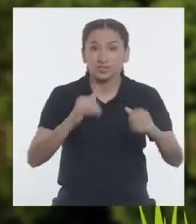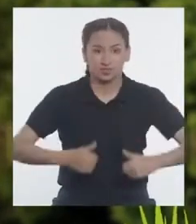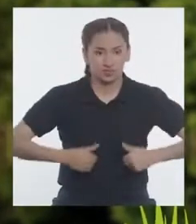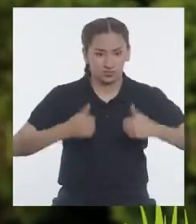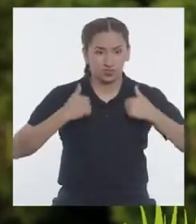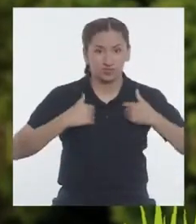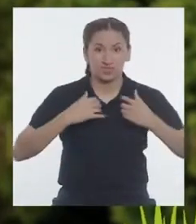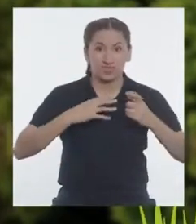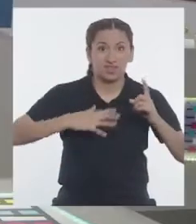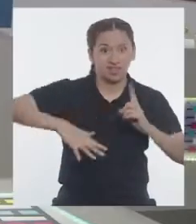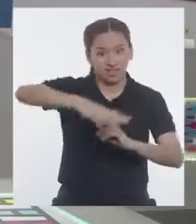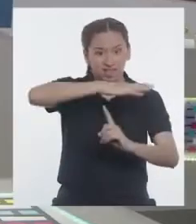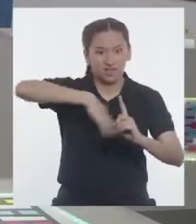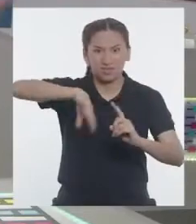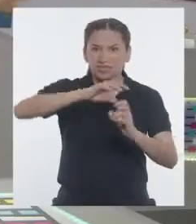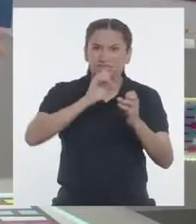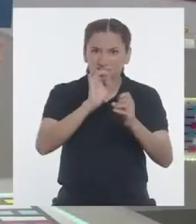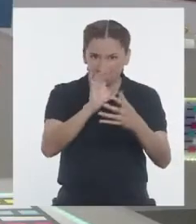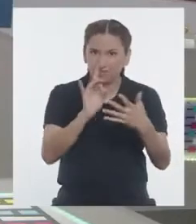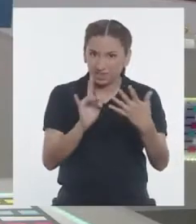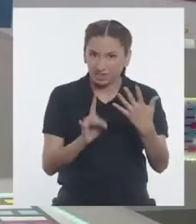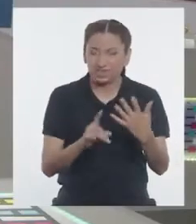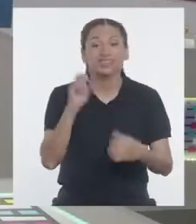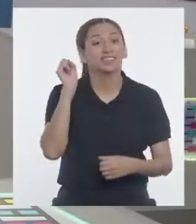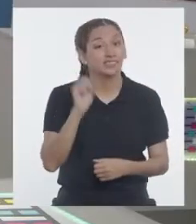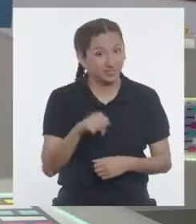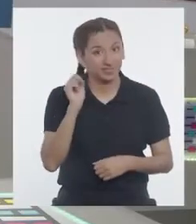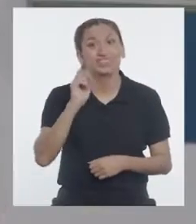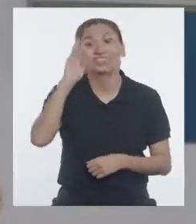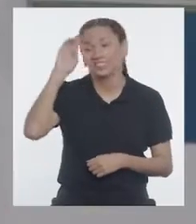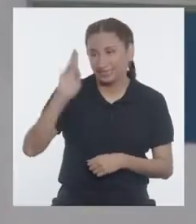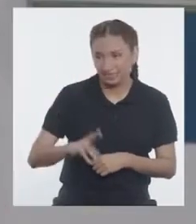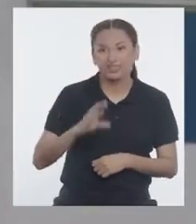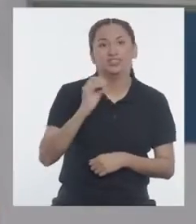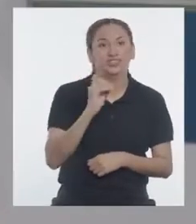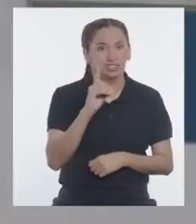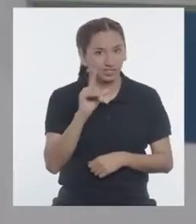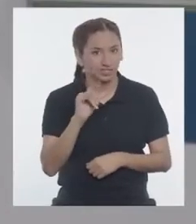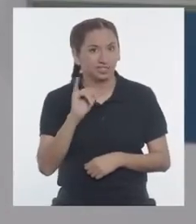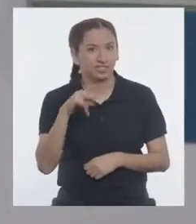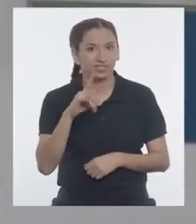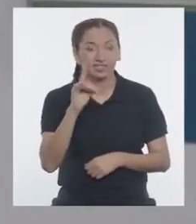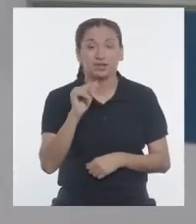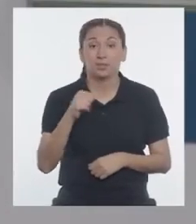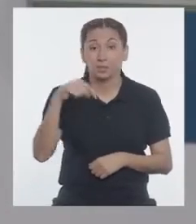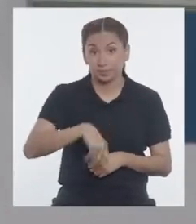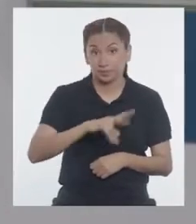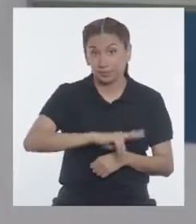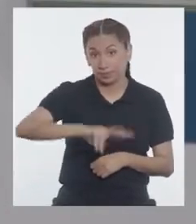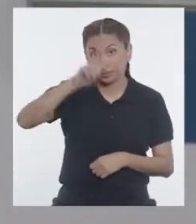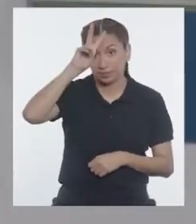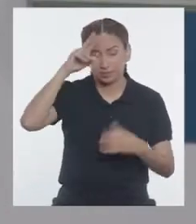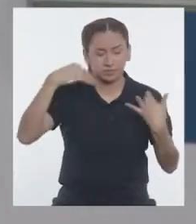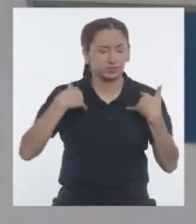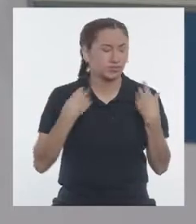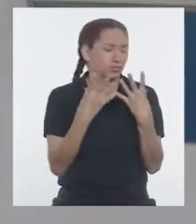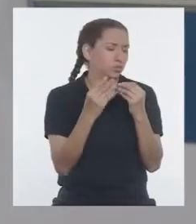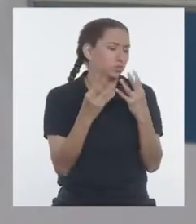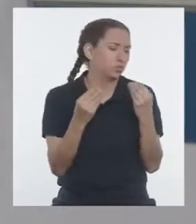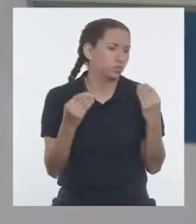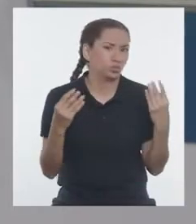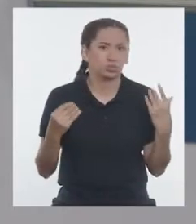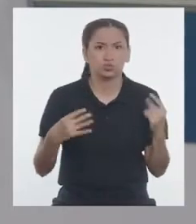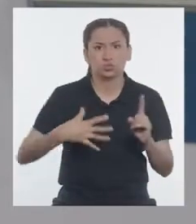es inmensa. ¡Eso es, linda! En nuestro país tenemos muchísimos